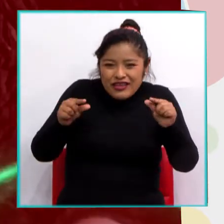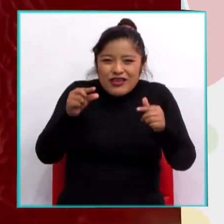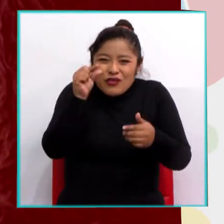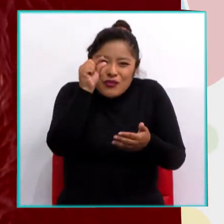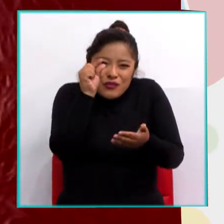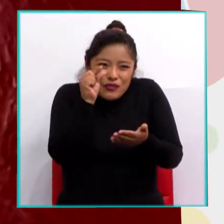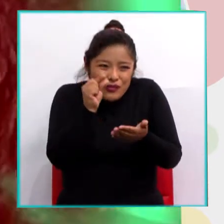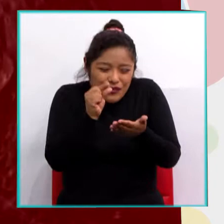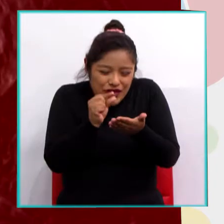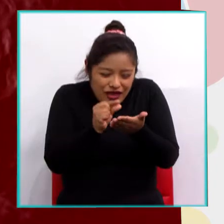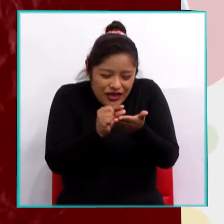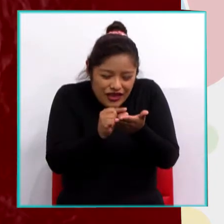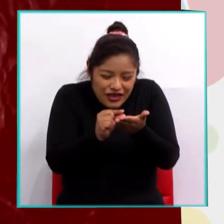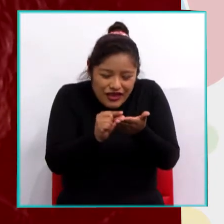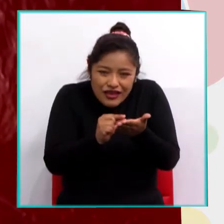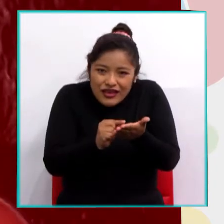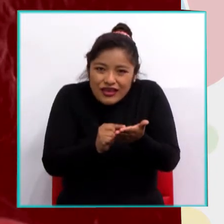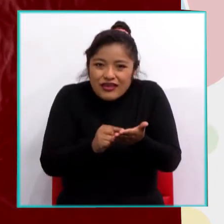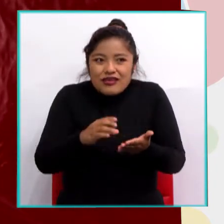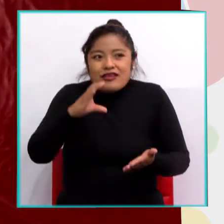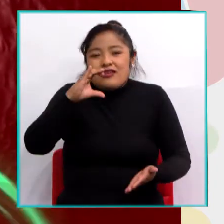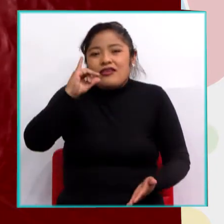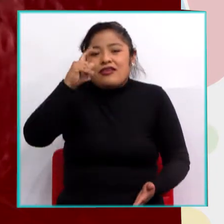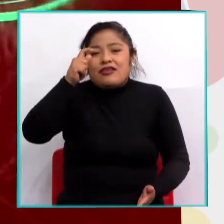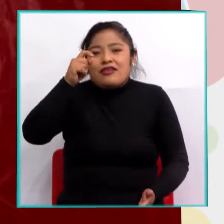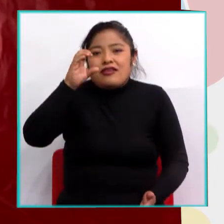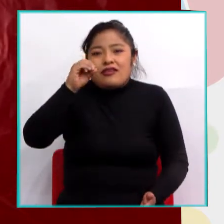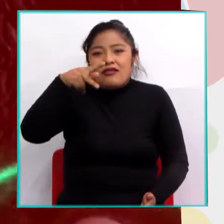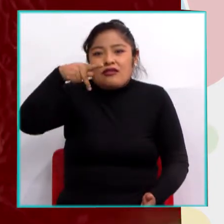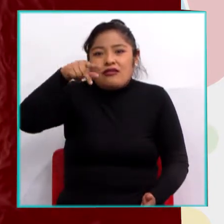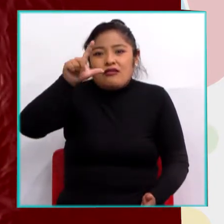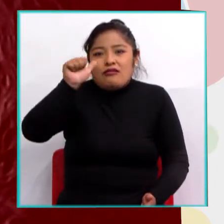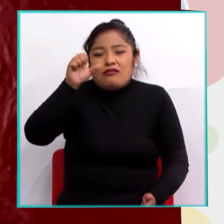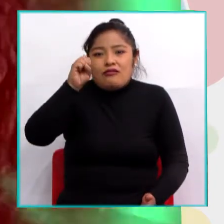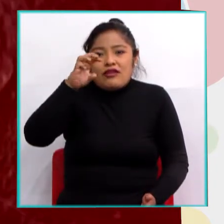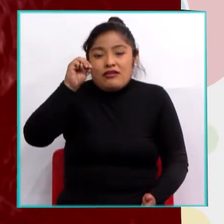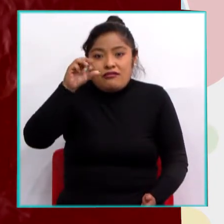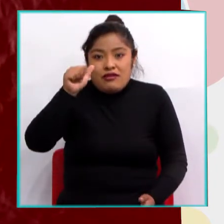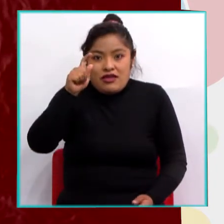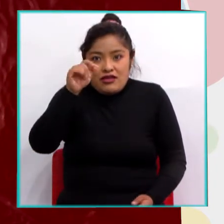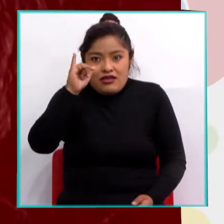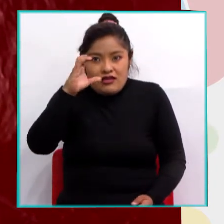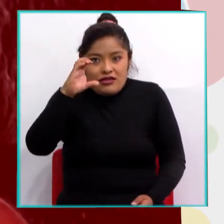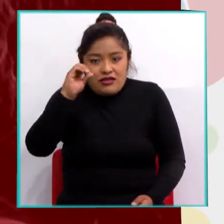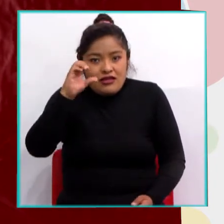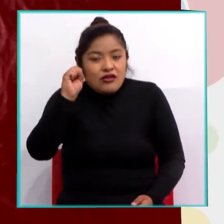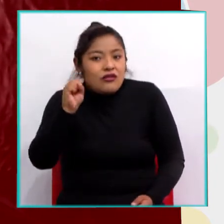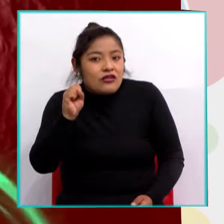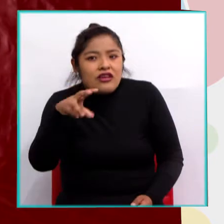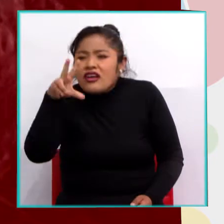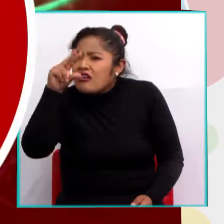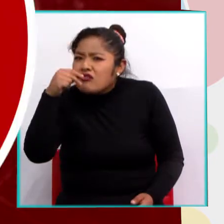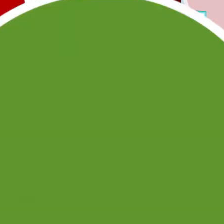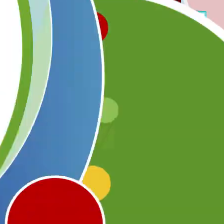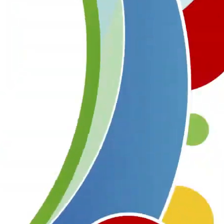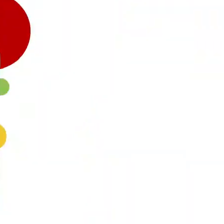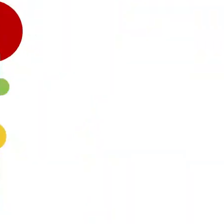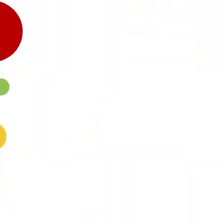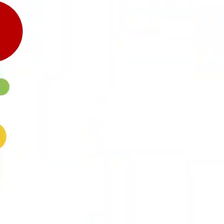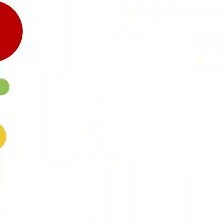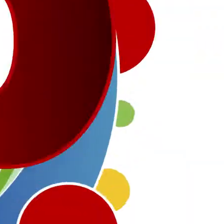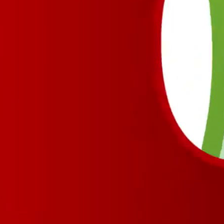citoplasmáticos y éstos van a ser irregulares. Y éstos no tienen núcleo.